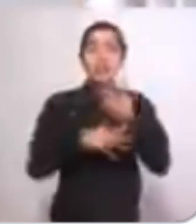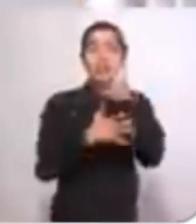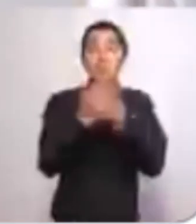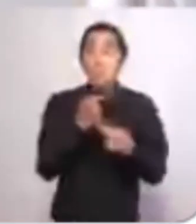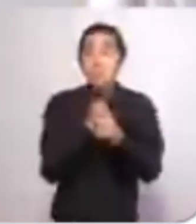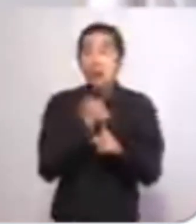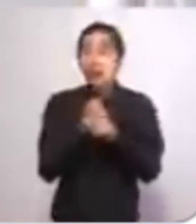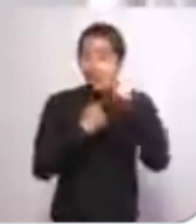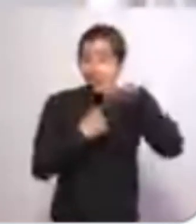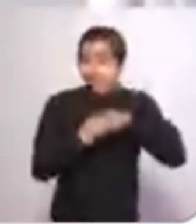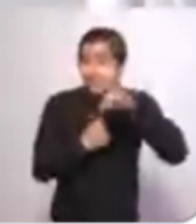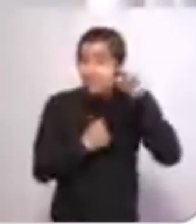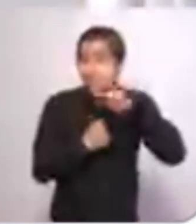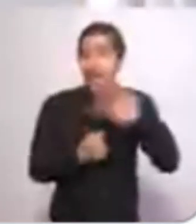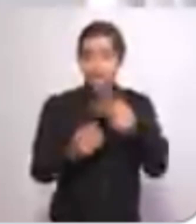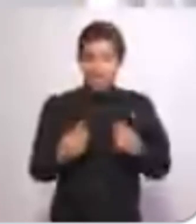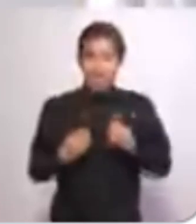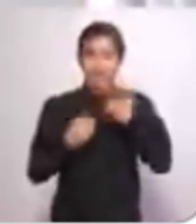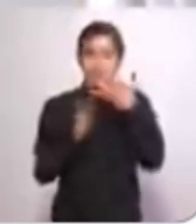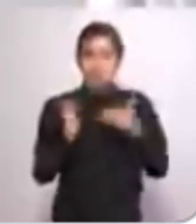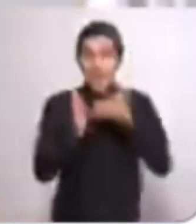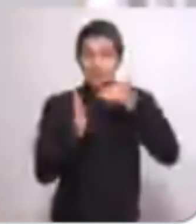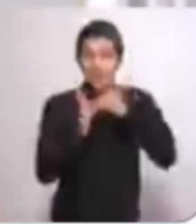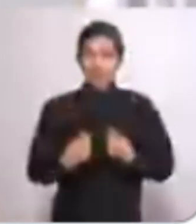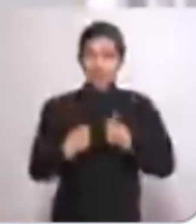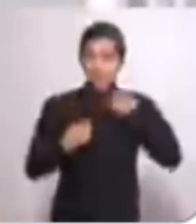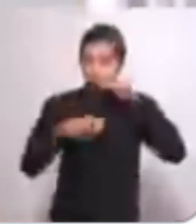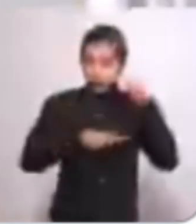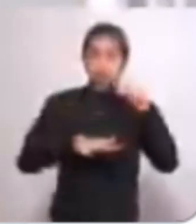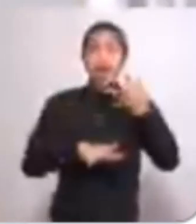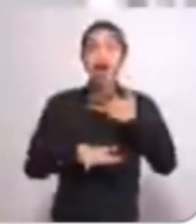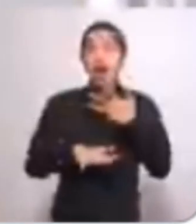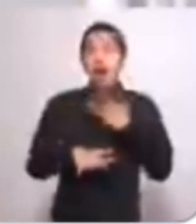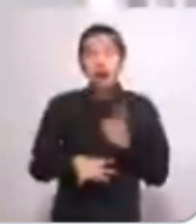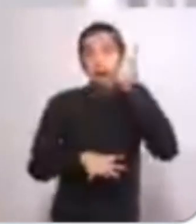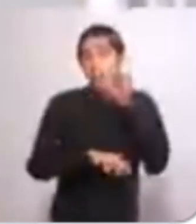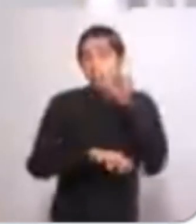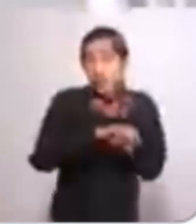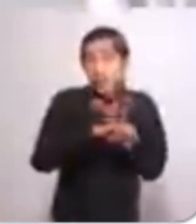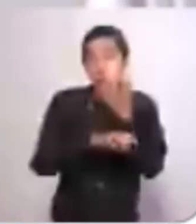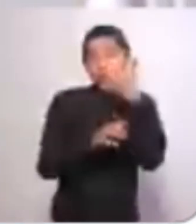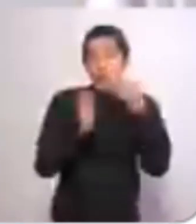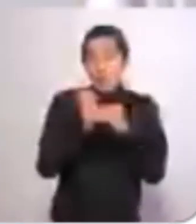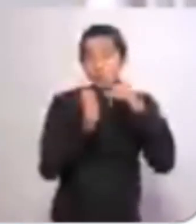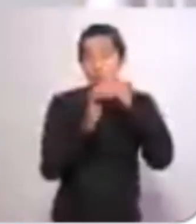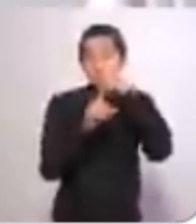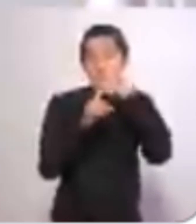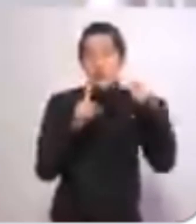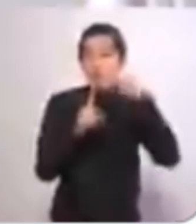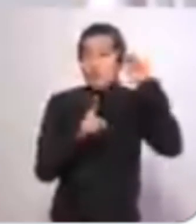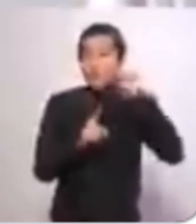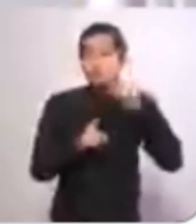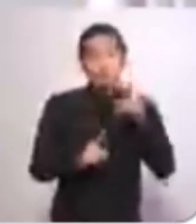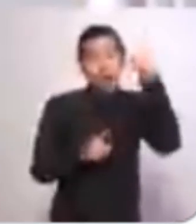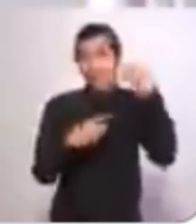porque en Michoacán vivimos 5 millones de habitantes, pero hay 4 y medio millones de michoacanos